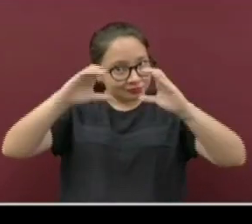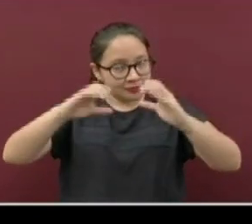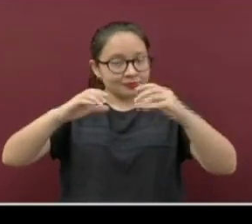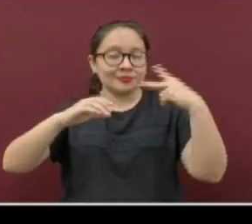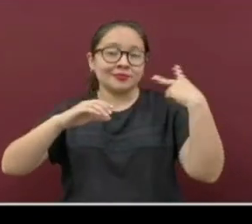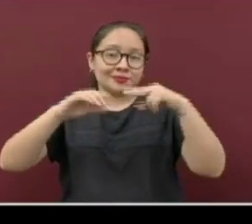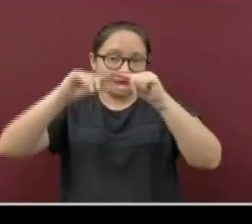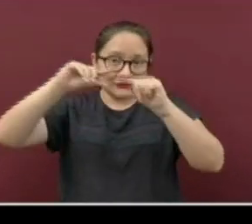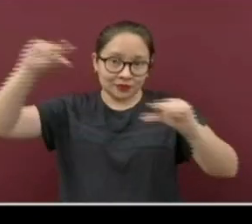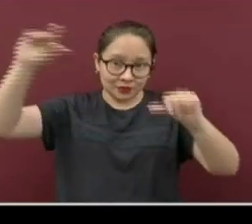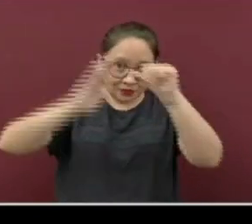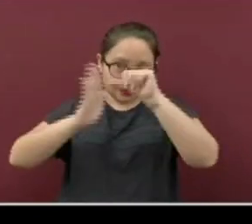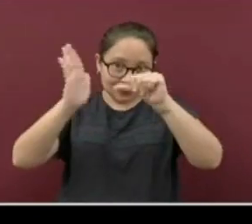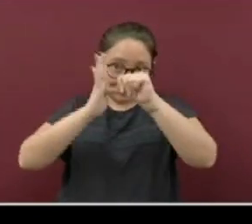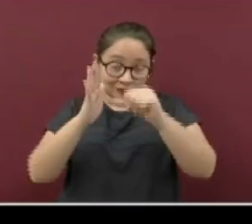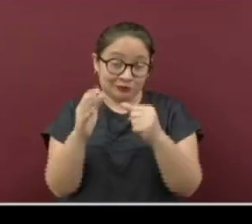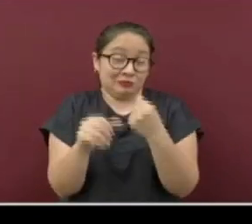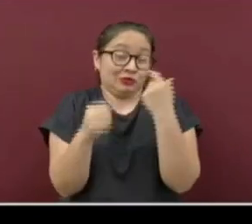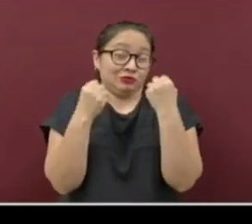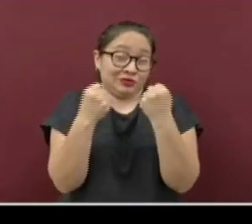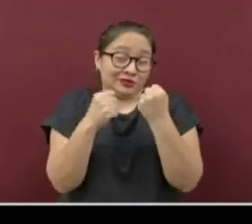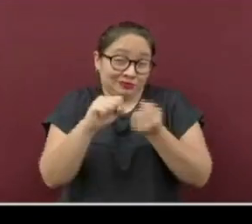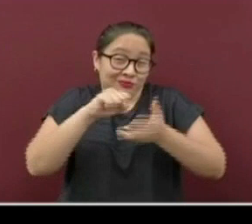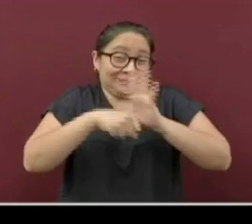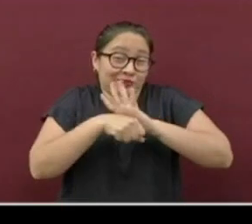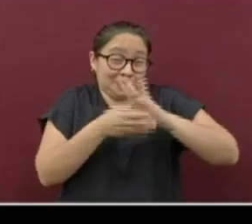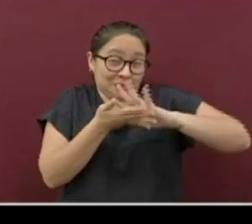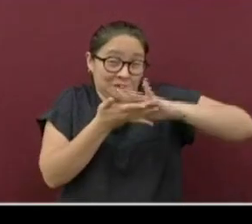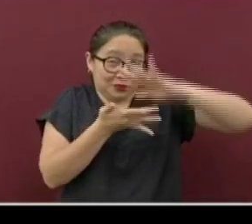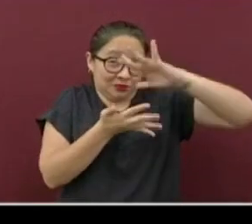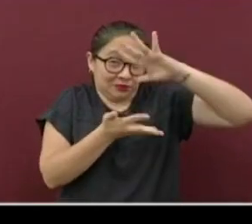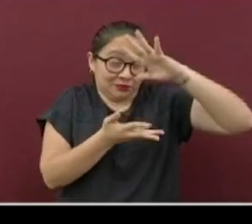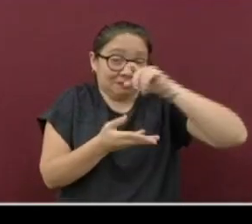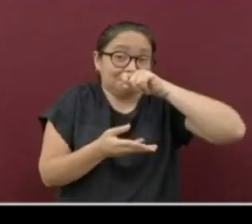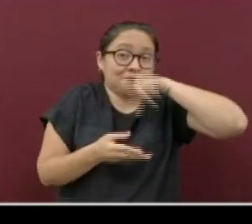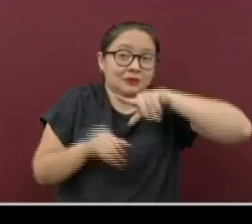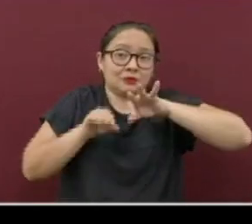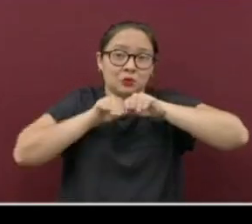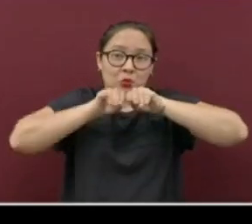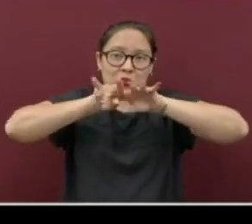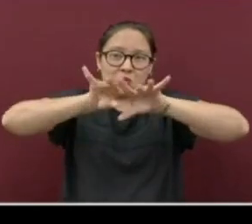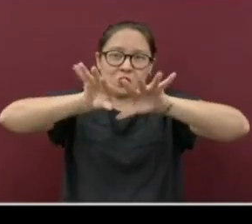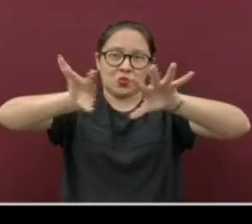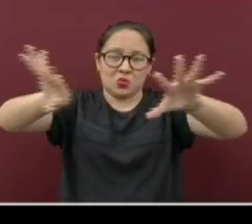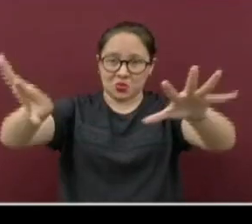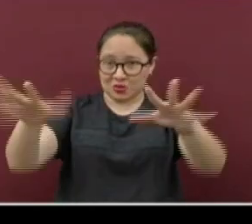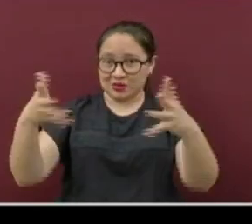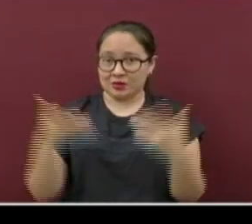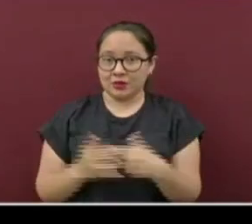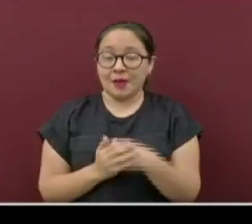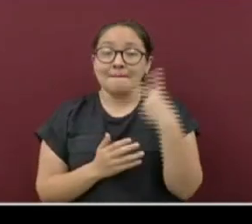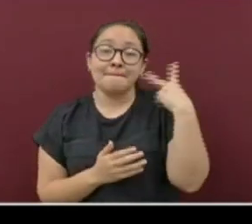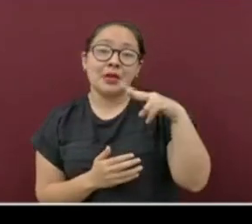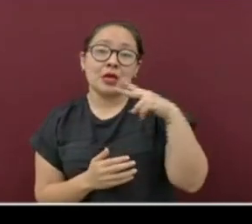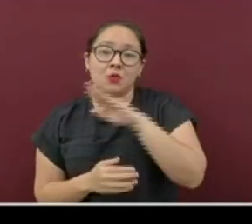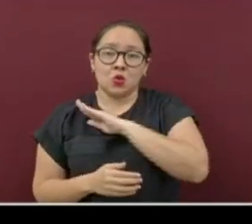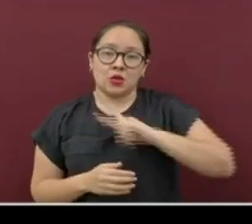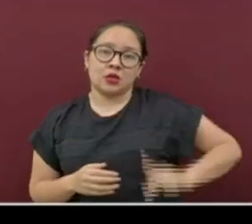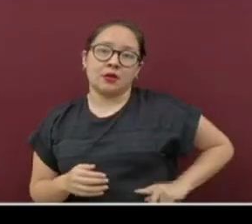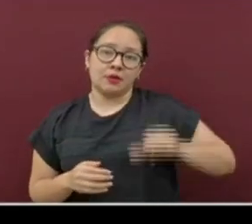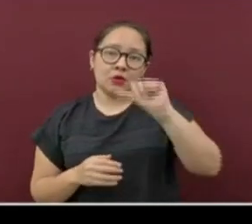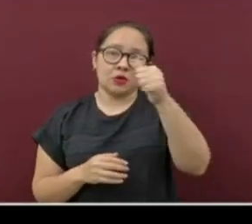centro es la que muestra mayor número de casos positivos e importante dispersión de la enfermedad. Veracruz registra 11